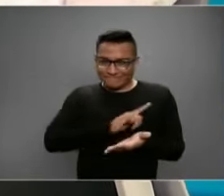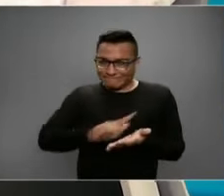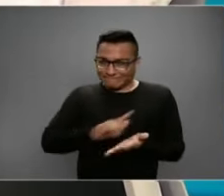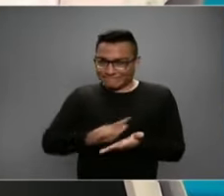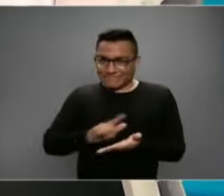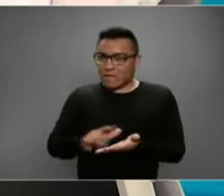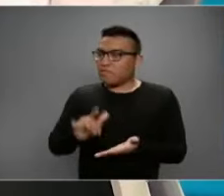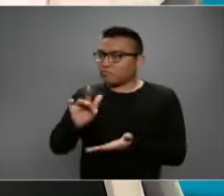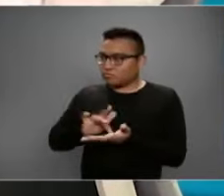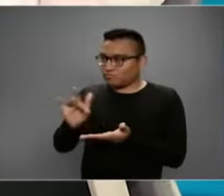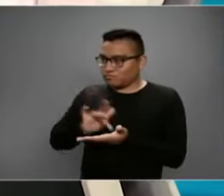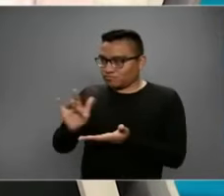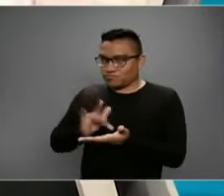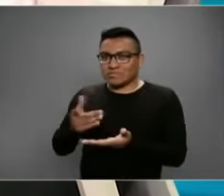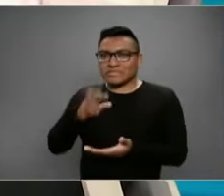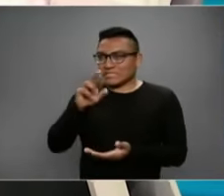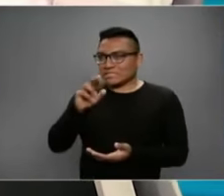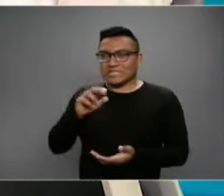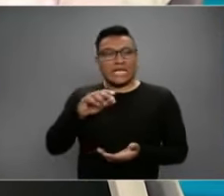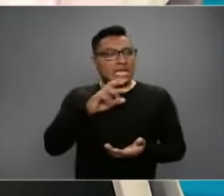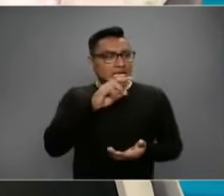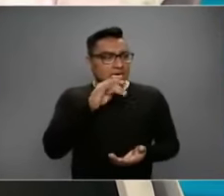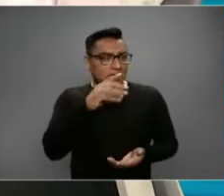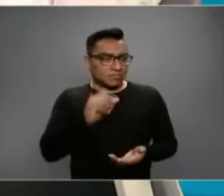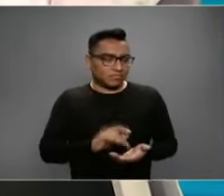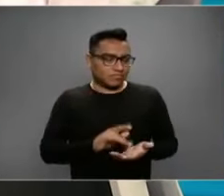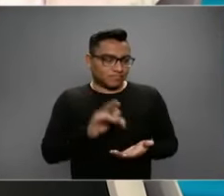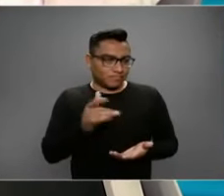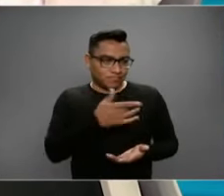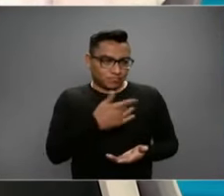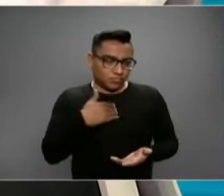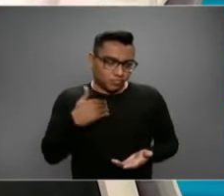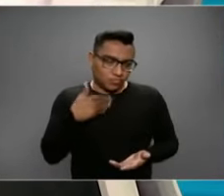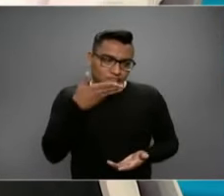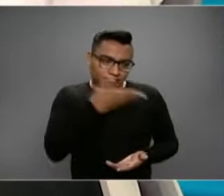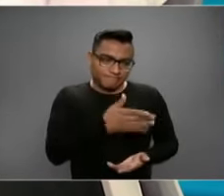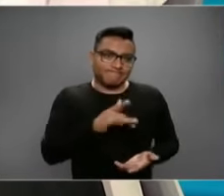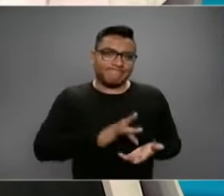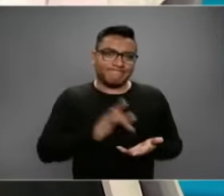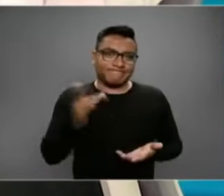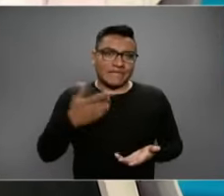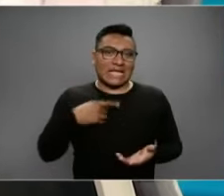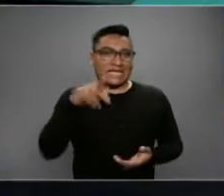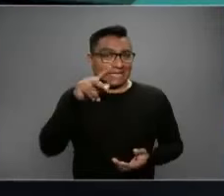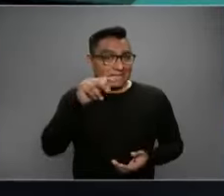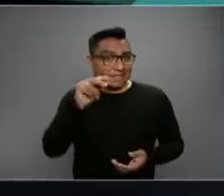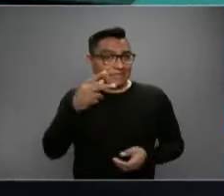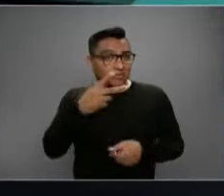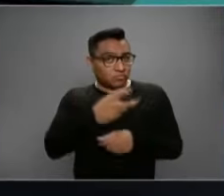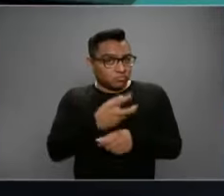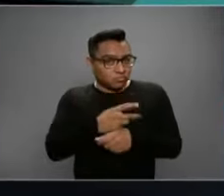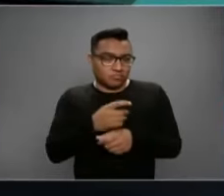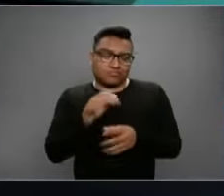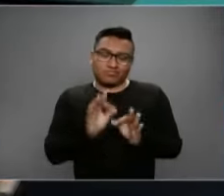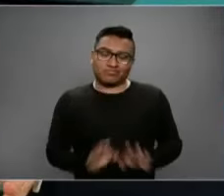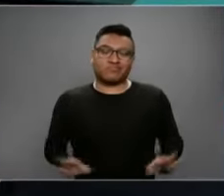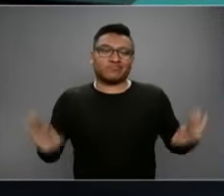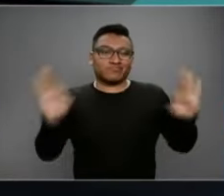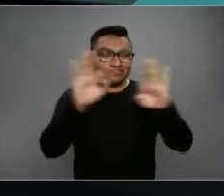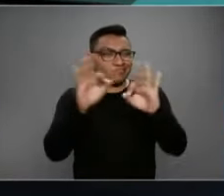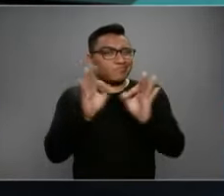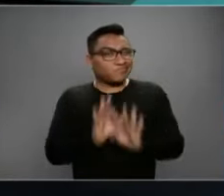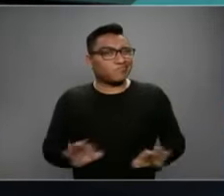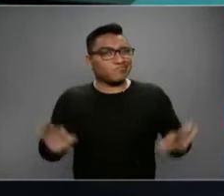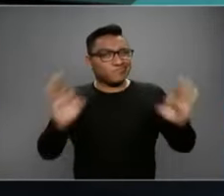Muchísimas gracias por la invitación. No, Ricardo, al contrario. Yo soy el que te agradece. Para nosotros aquí en la octava es muy importante darle